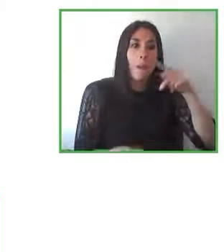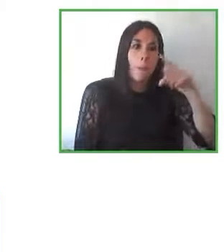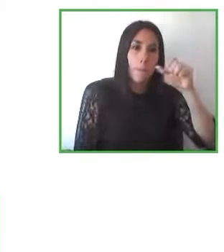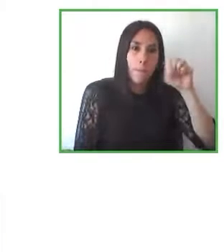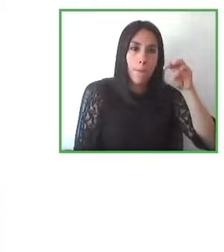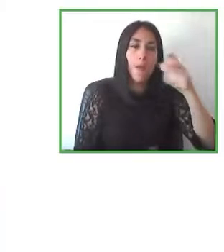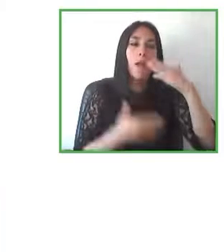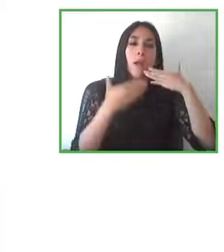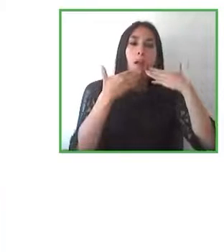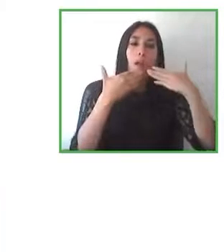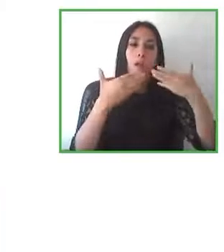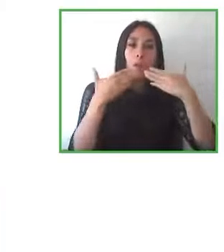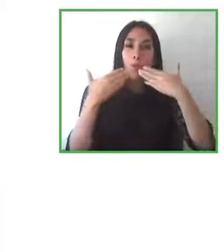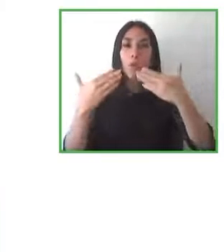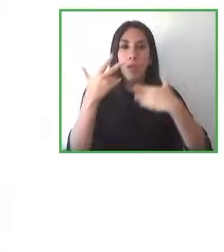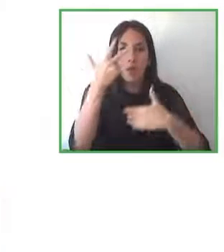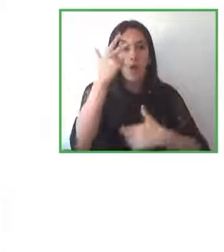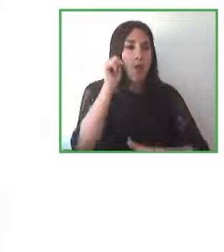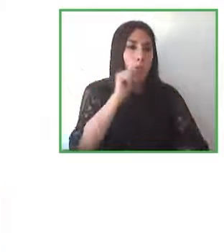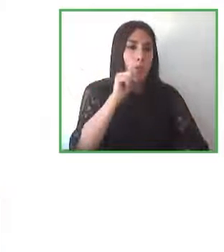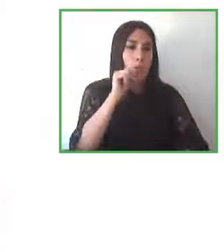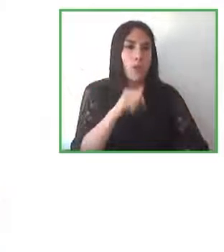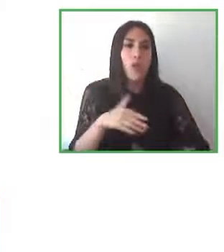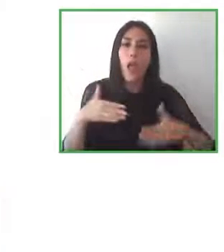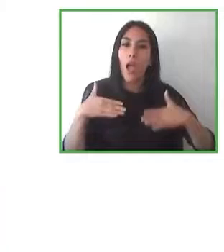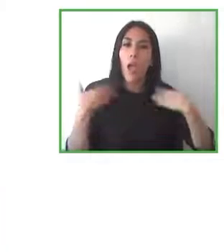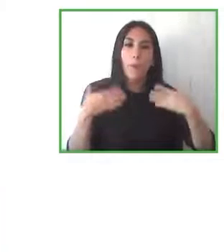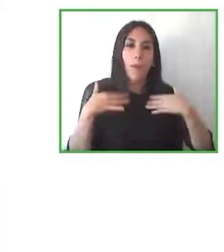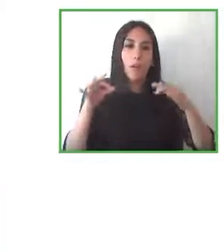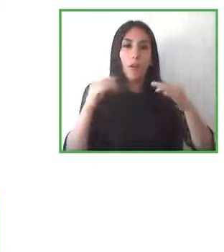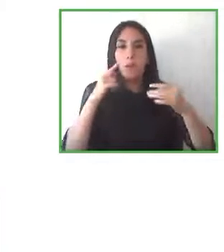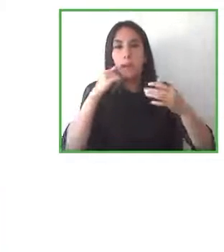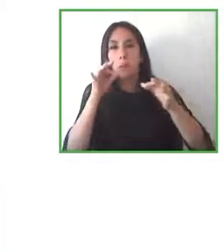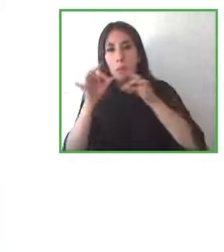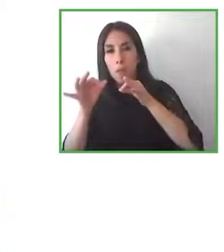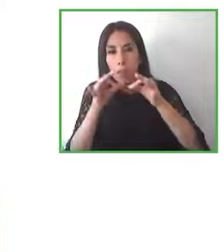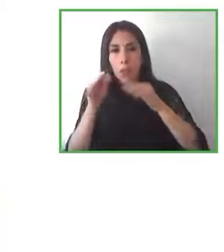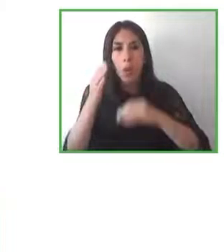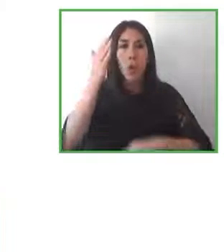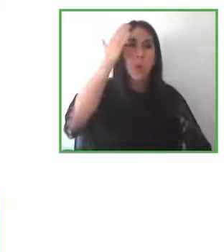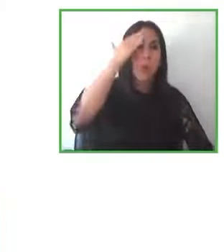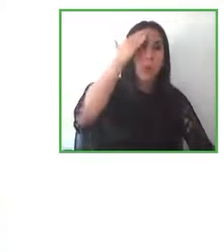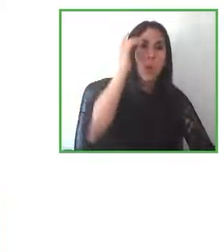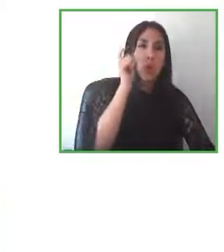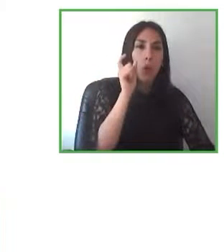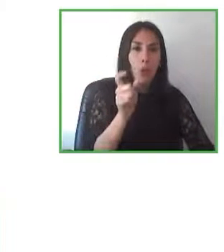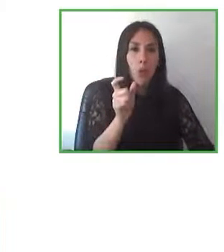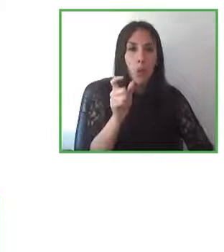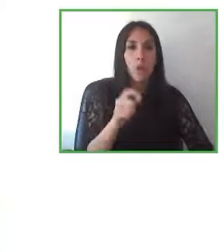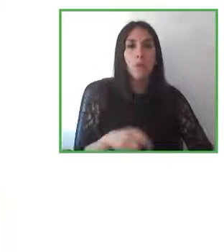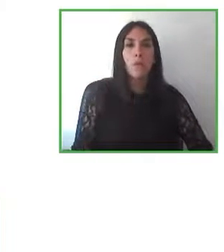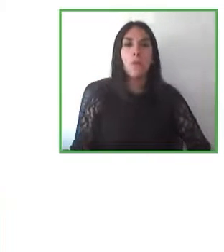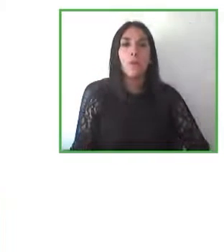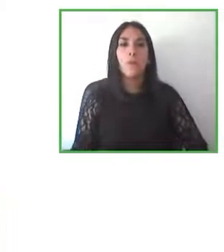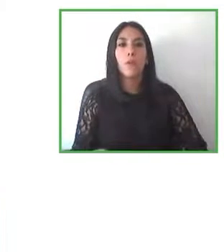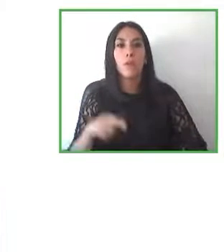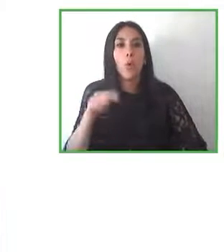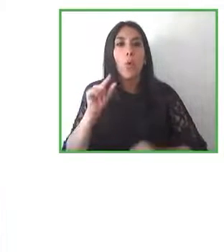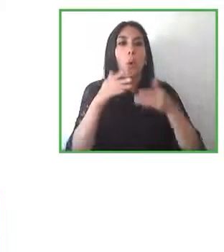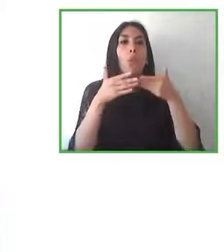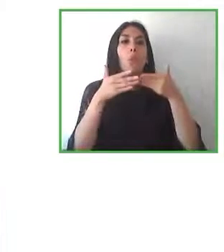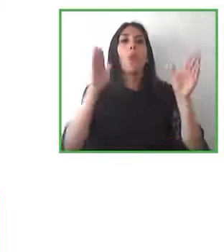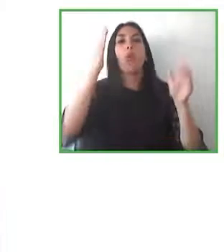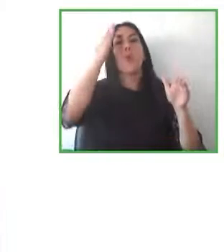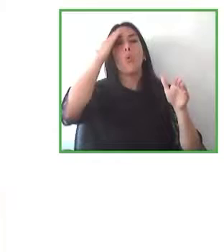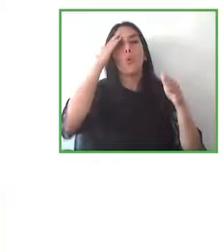entusiasmo abriendo mente siempre digo como abrir que existen otras cosas en accesibilidad no lo mismo de siempre así